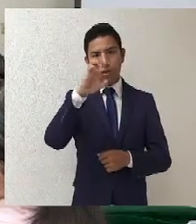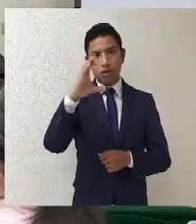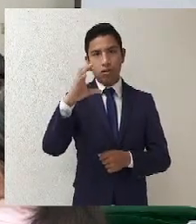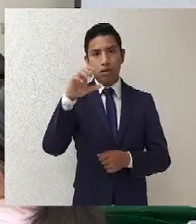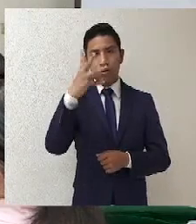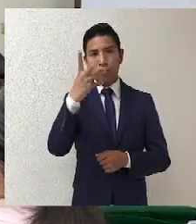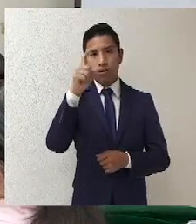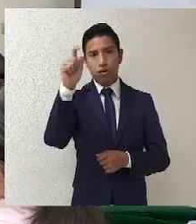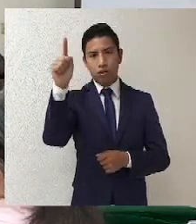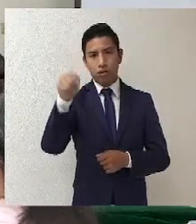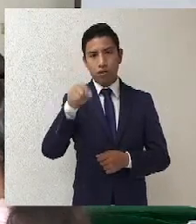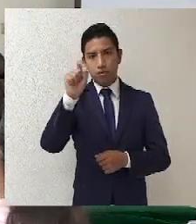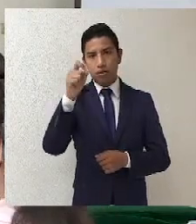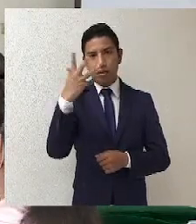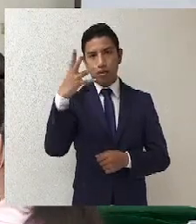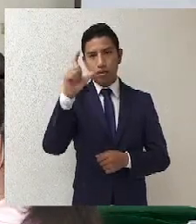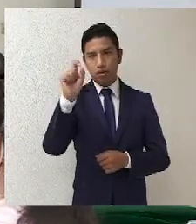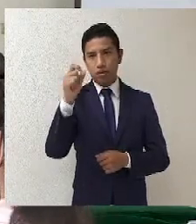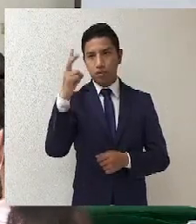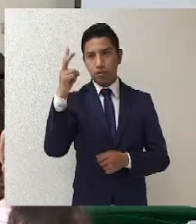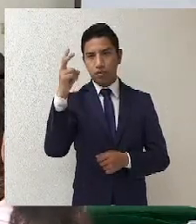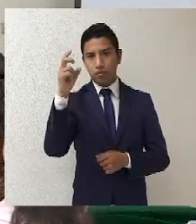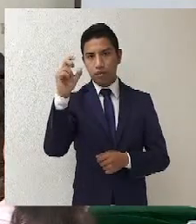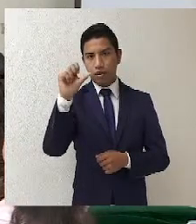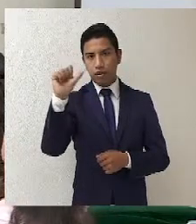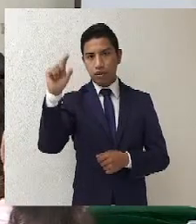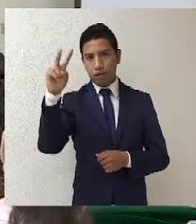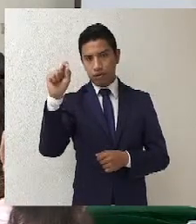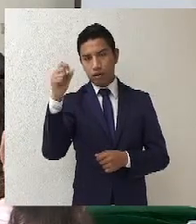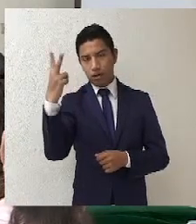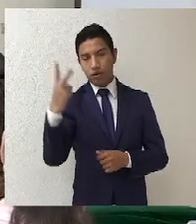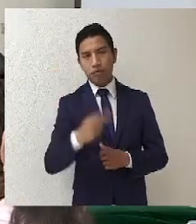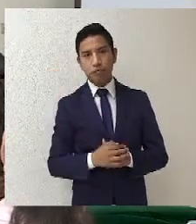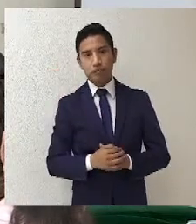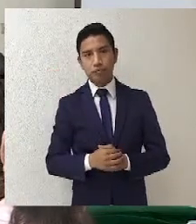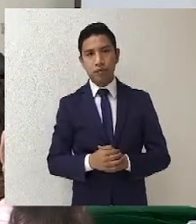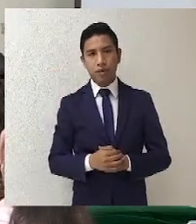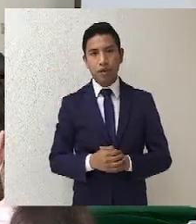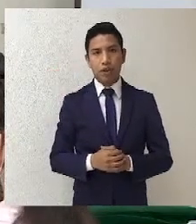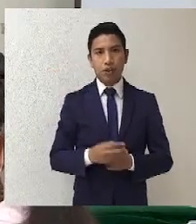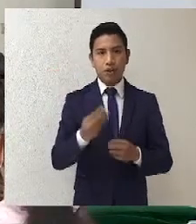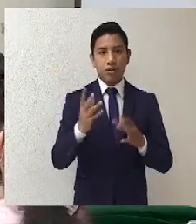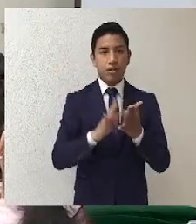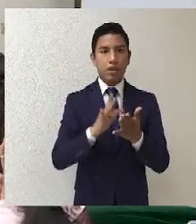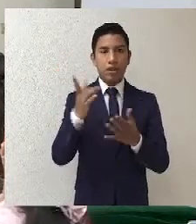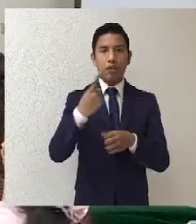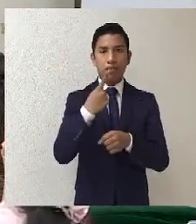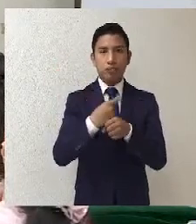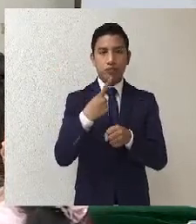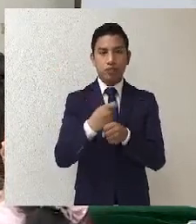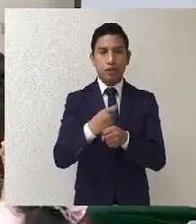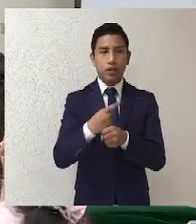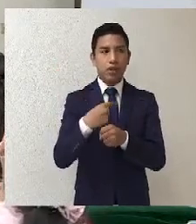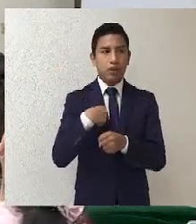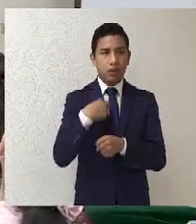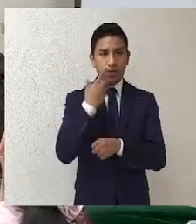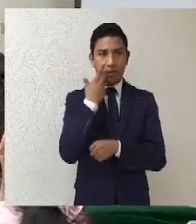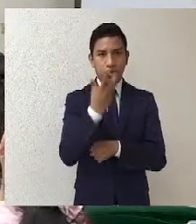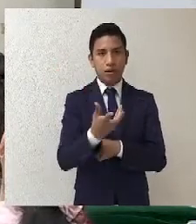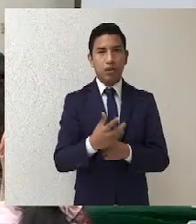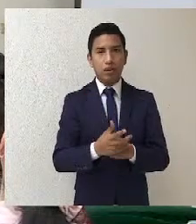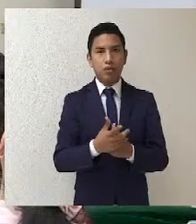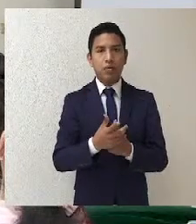425-2022. El micrófono es suyo, maestro. Adelante. Gracias. Primero que nada, sumándome a los